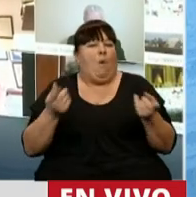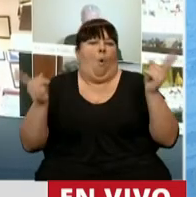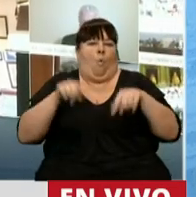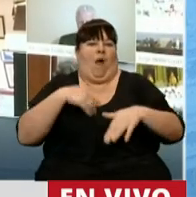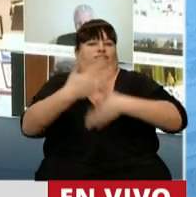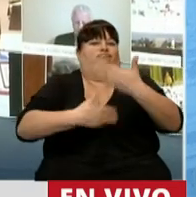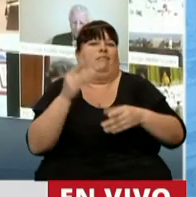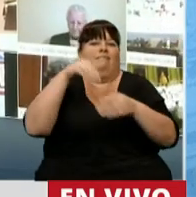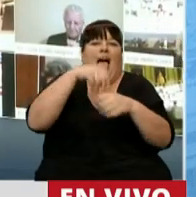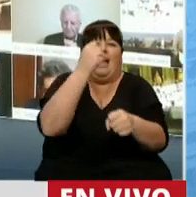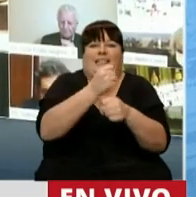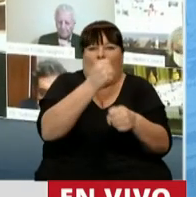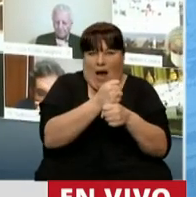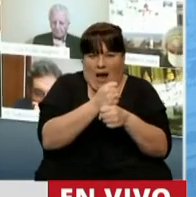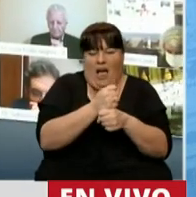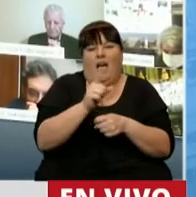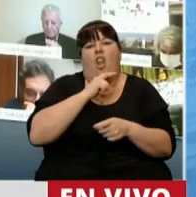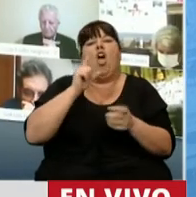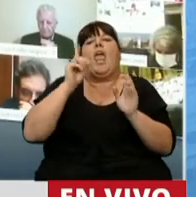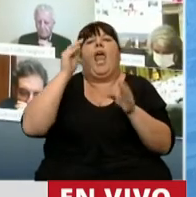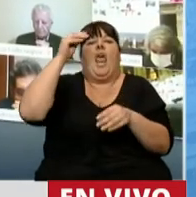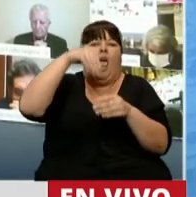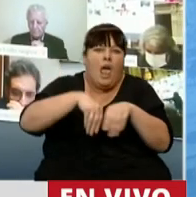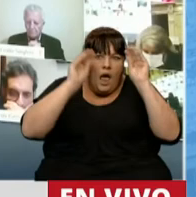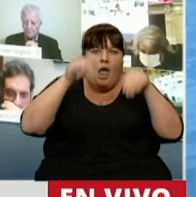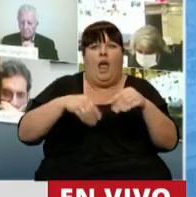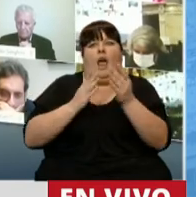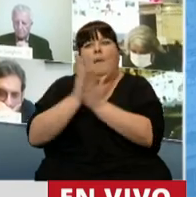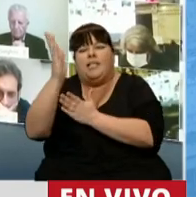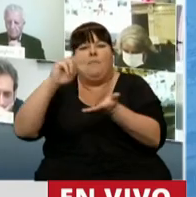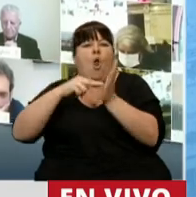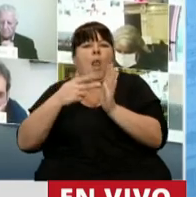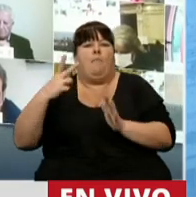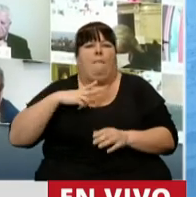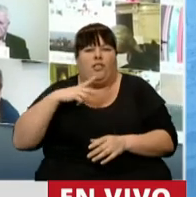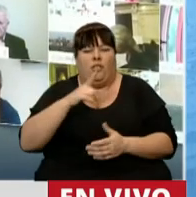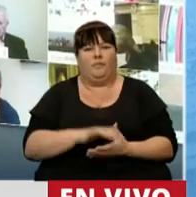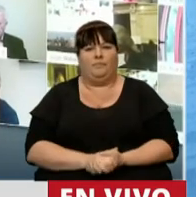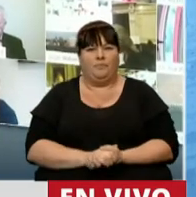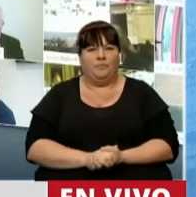a su reinserción social, evitando la perpetuación de esas consecuencias personales.